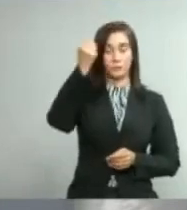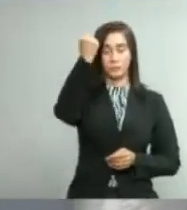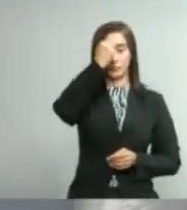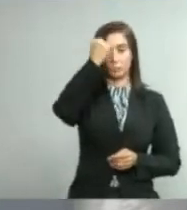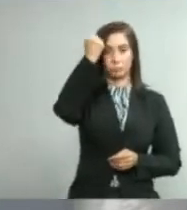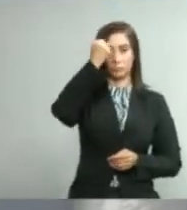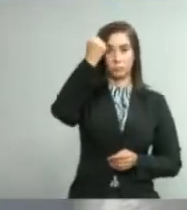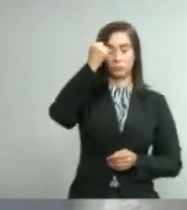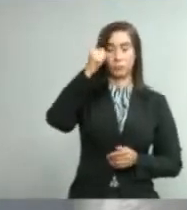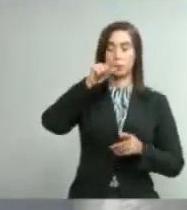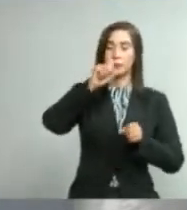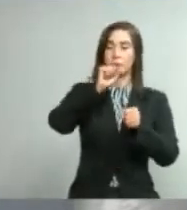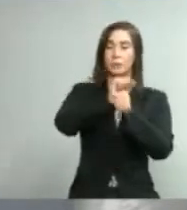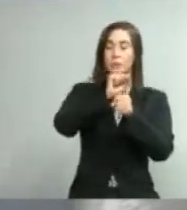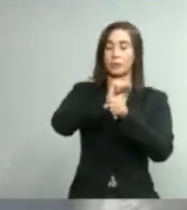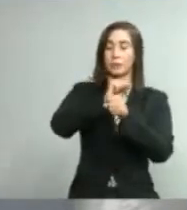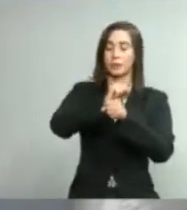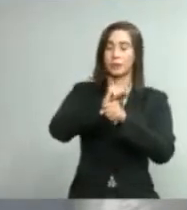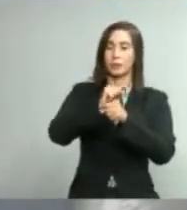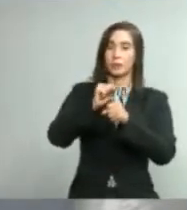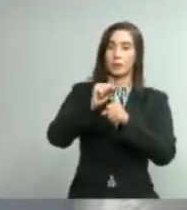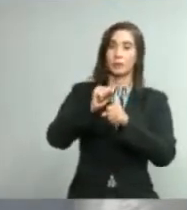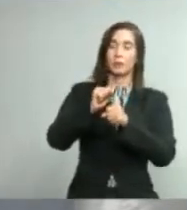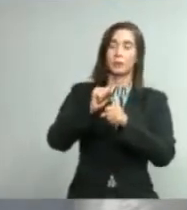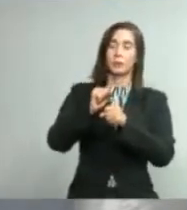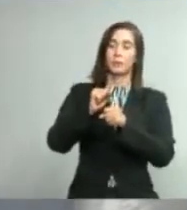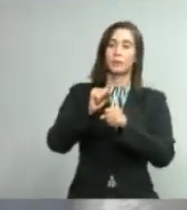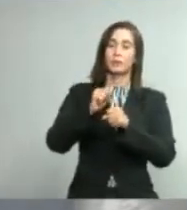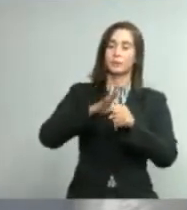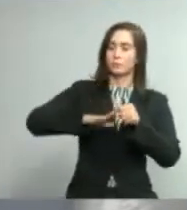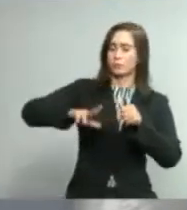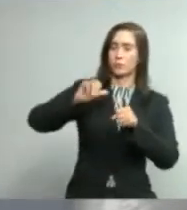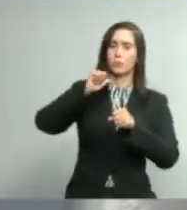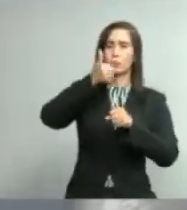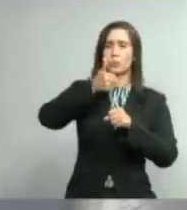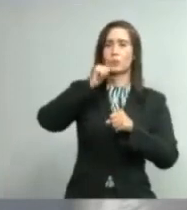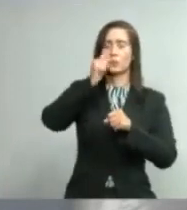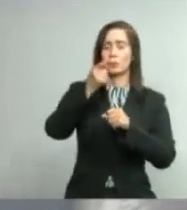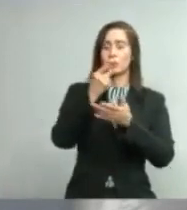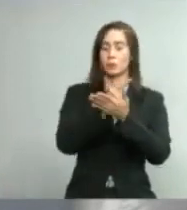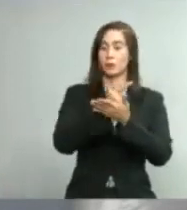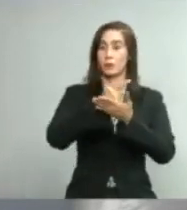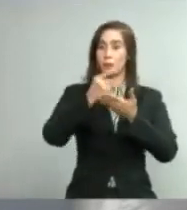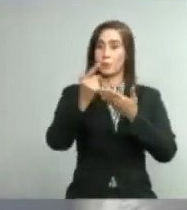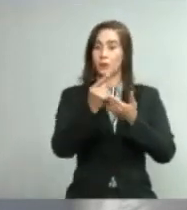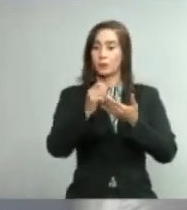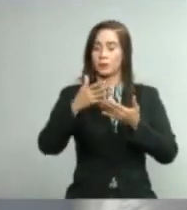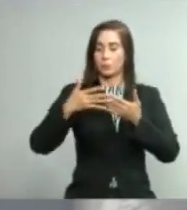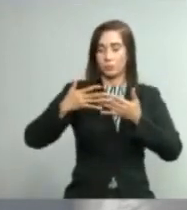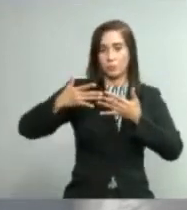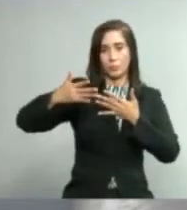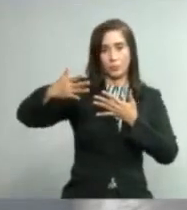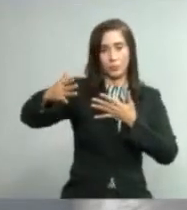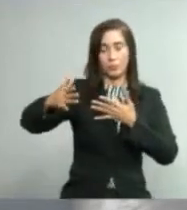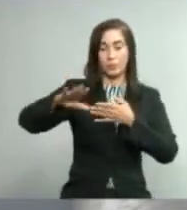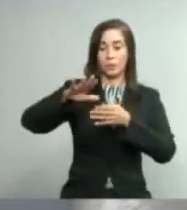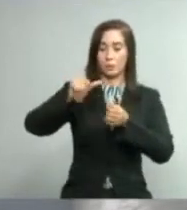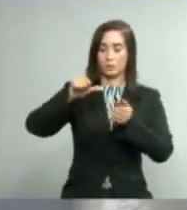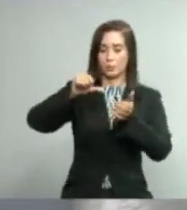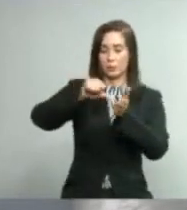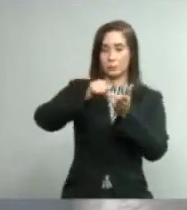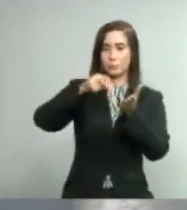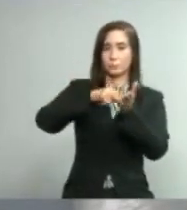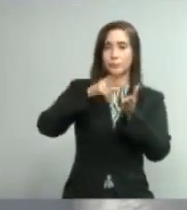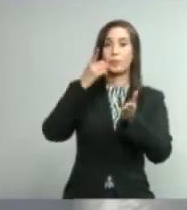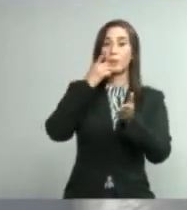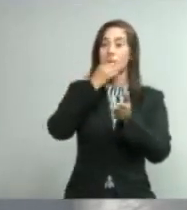las actividades durante el lunes y todos los días de las siguientes semanas continuarán hasta cubrir todas